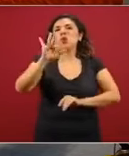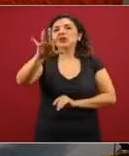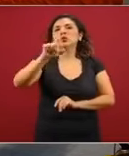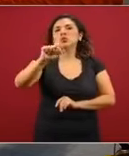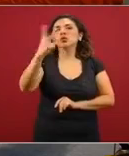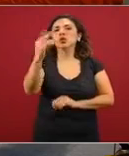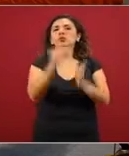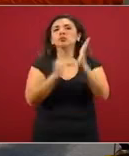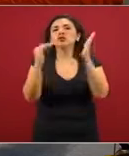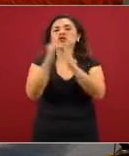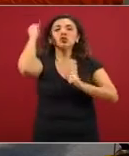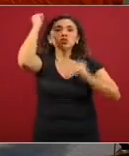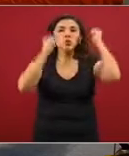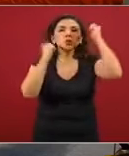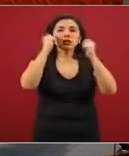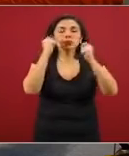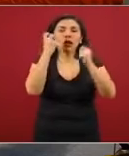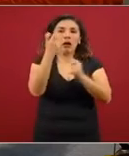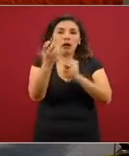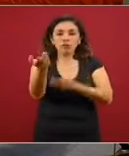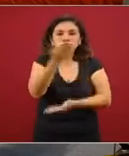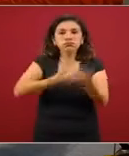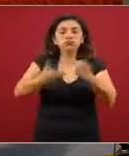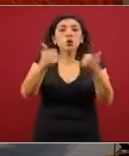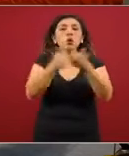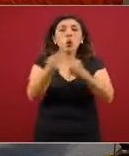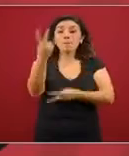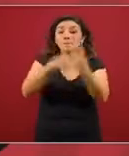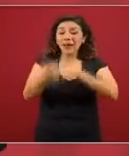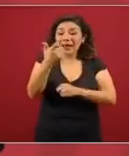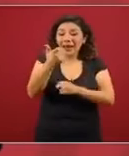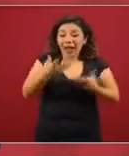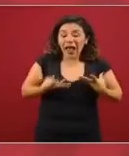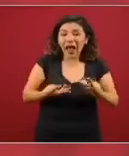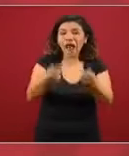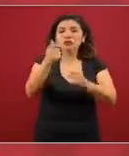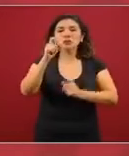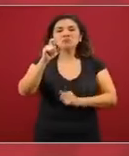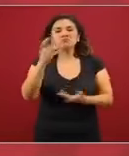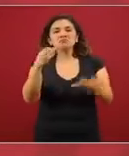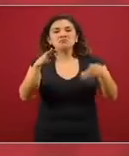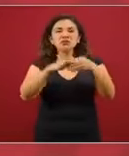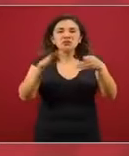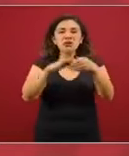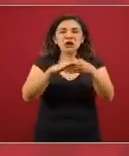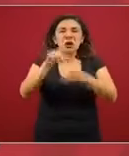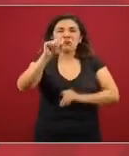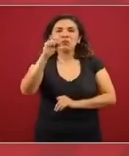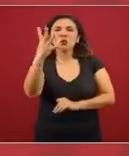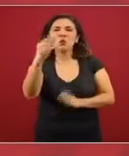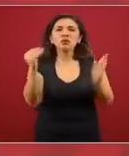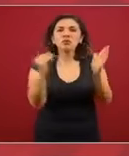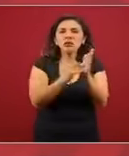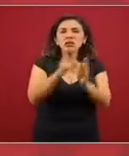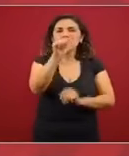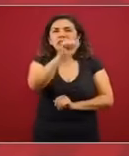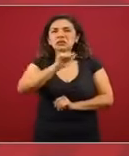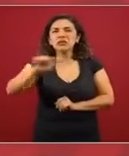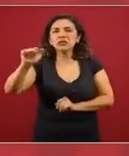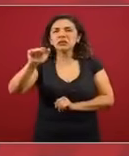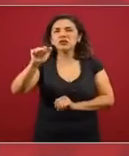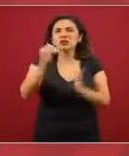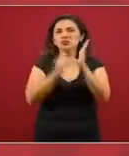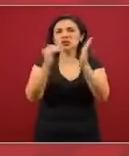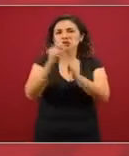millones de turistas de internación y una derrama de 24 mil 600 millones de